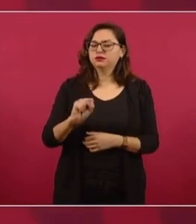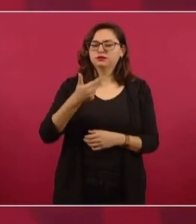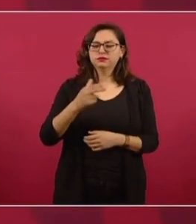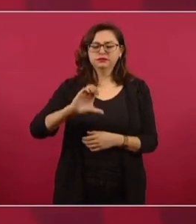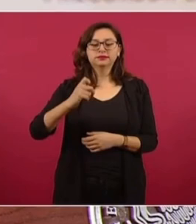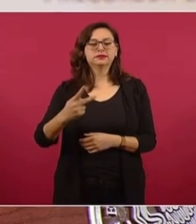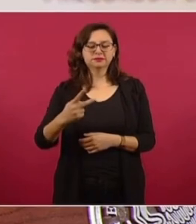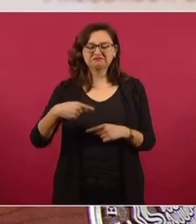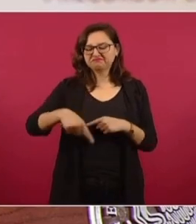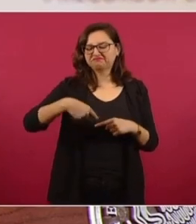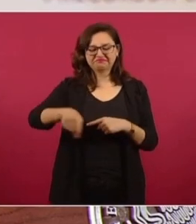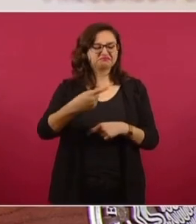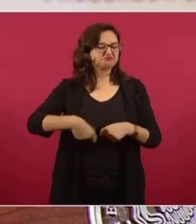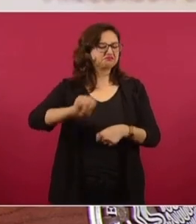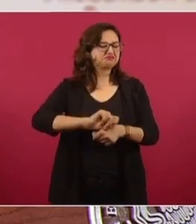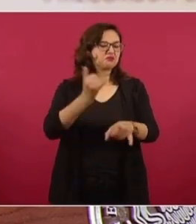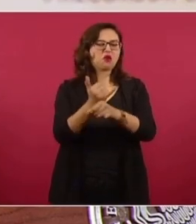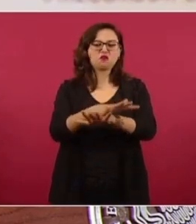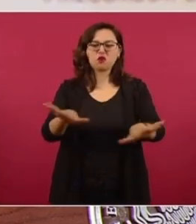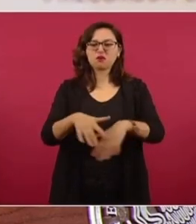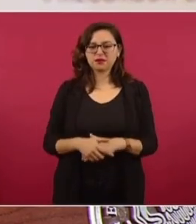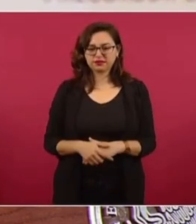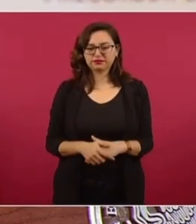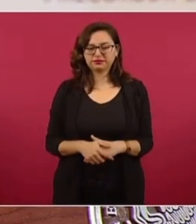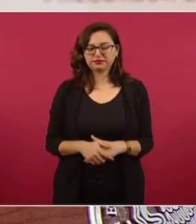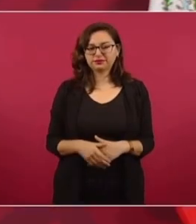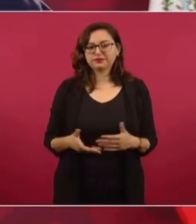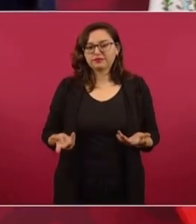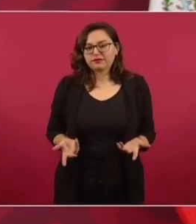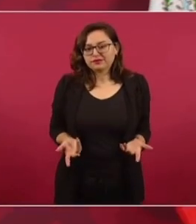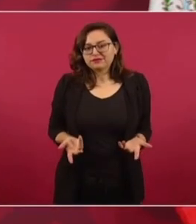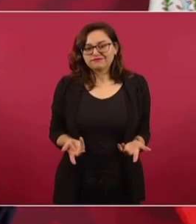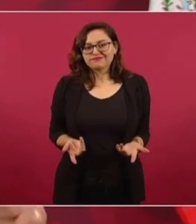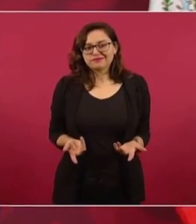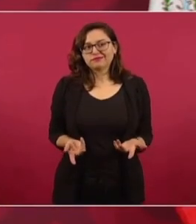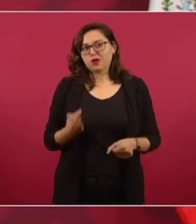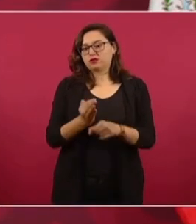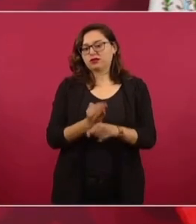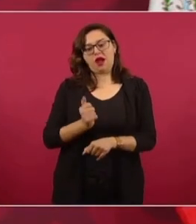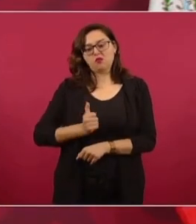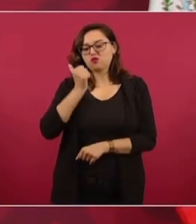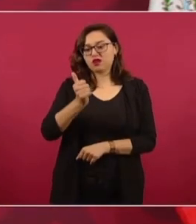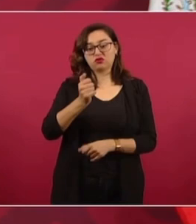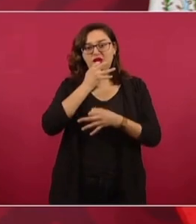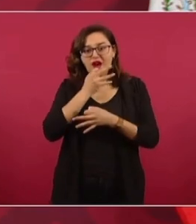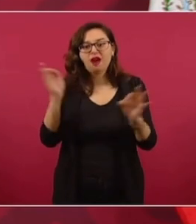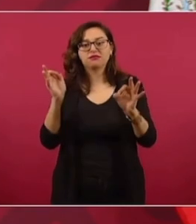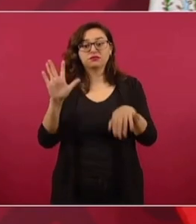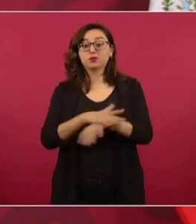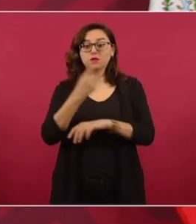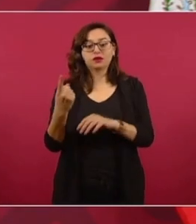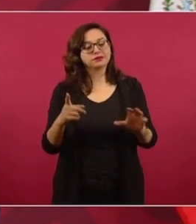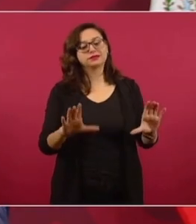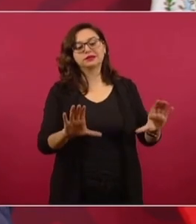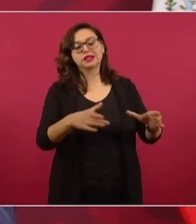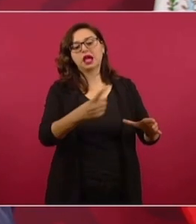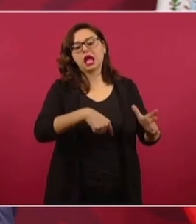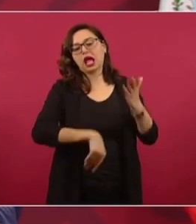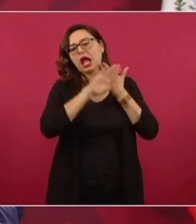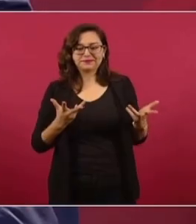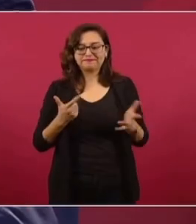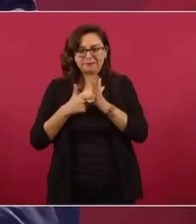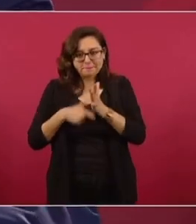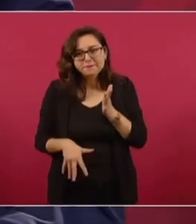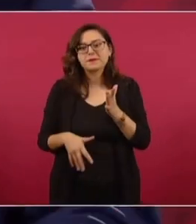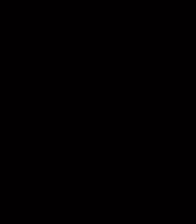esta semana. Lo digo porque ya hay la oposición de un rescate